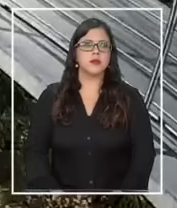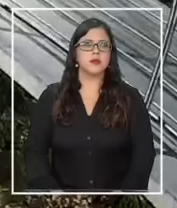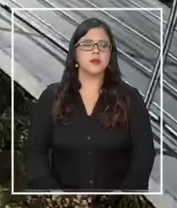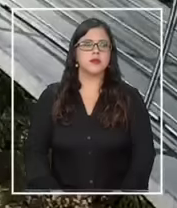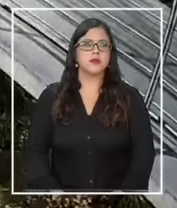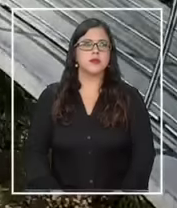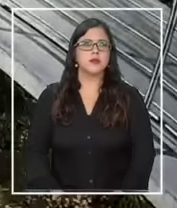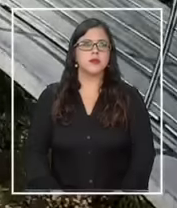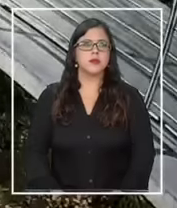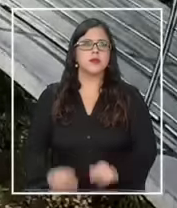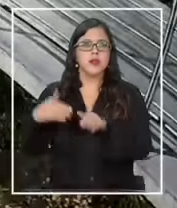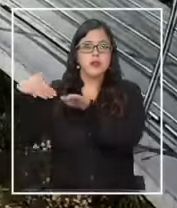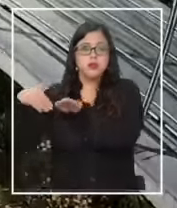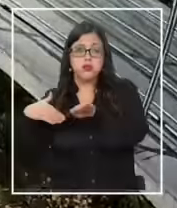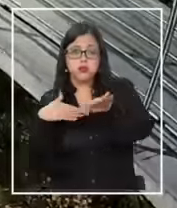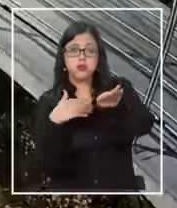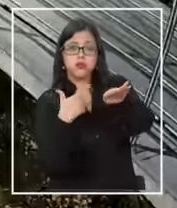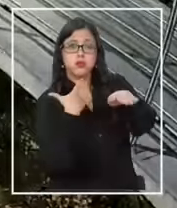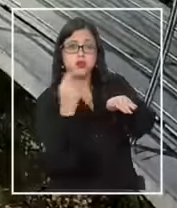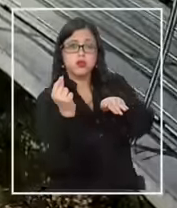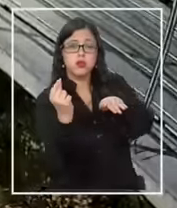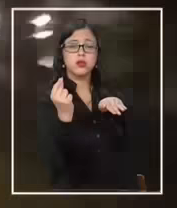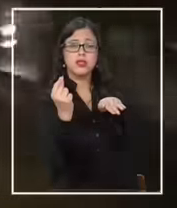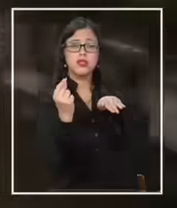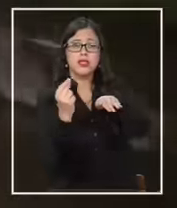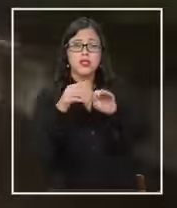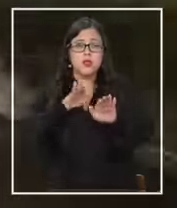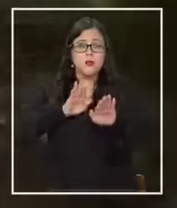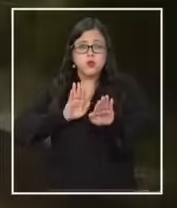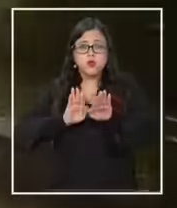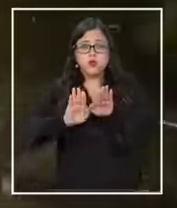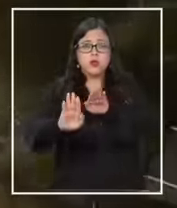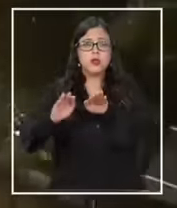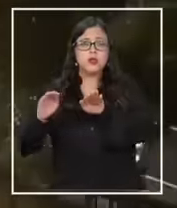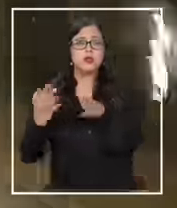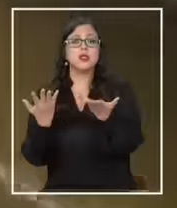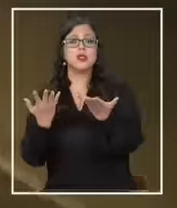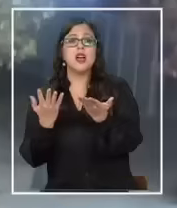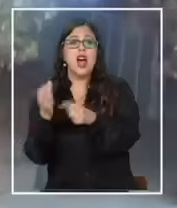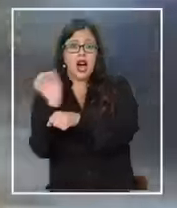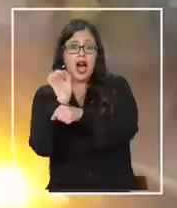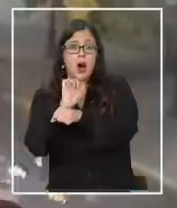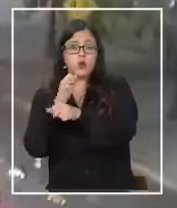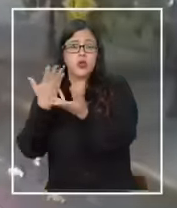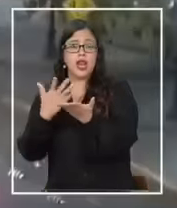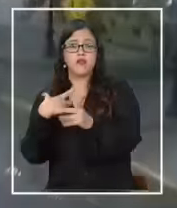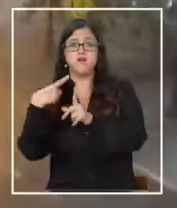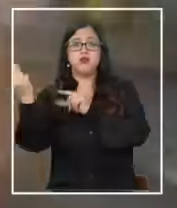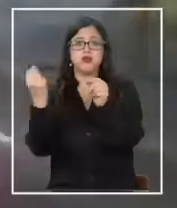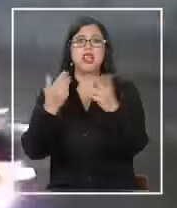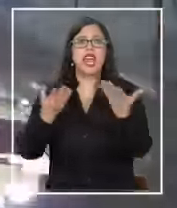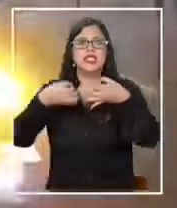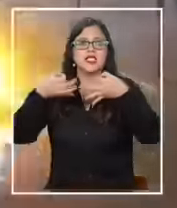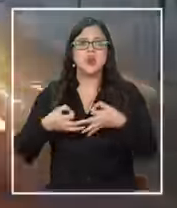A gran velocidad, seguramente sobre el límite, estos vehículos huían de la seguridad municipal de Vitacura.